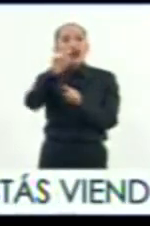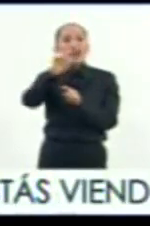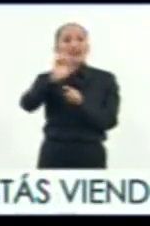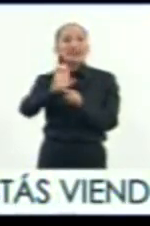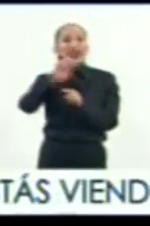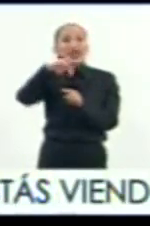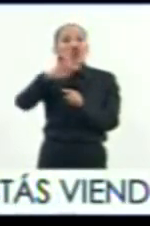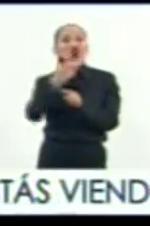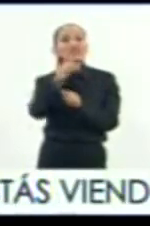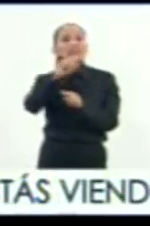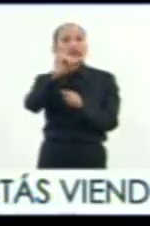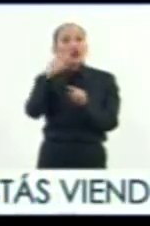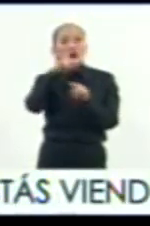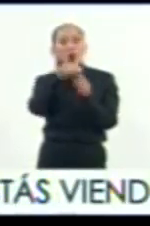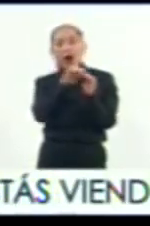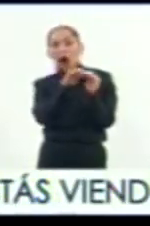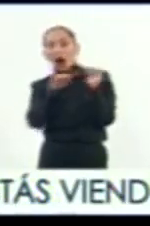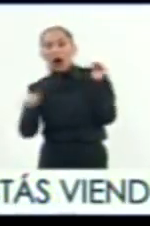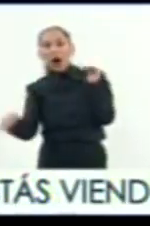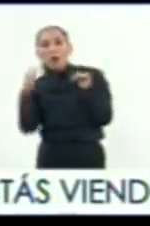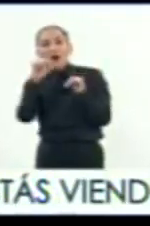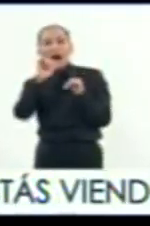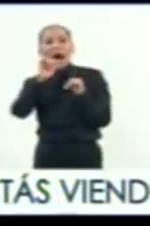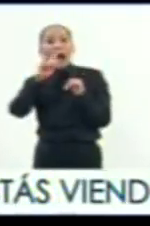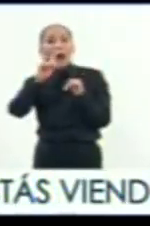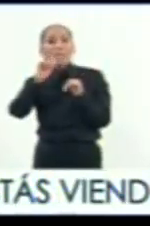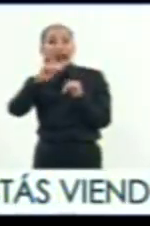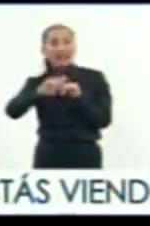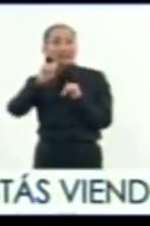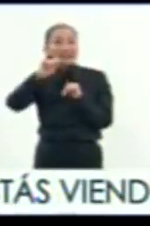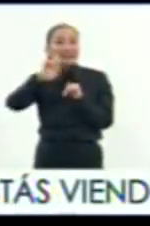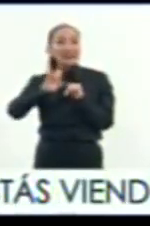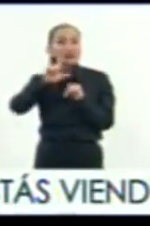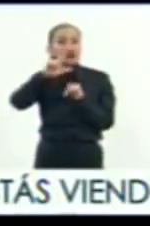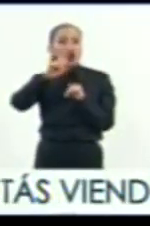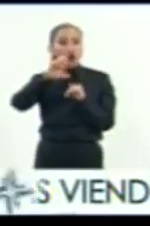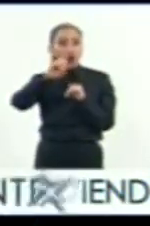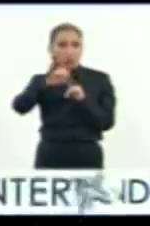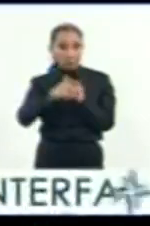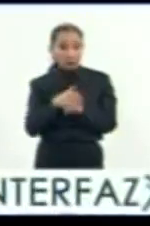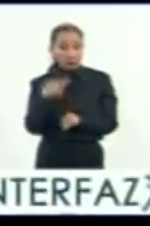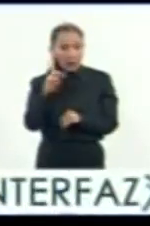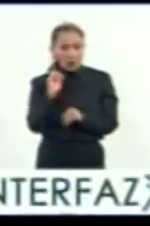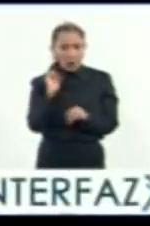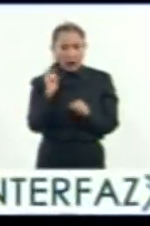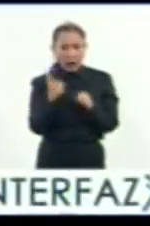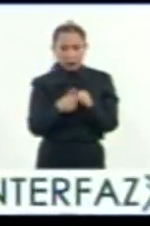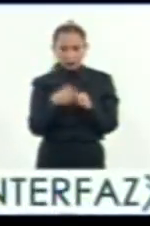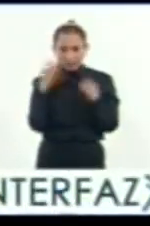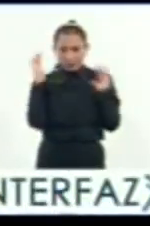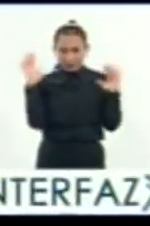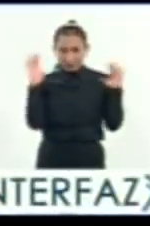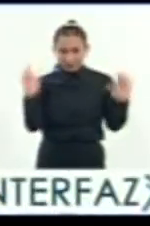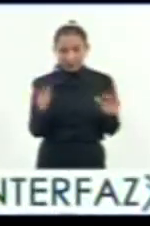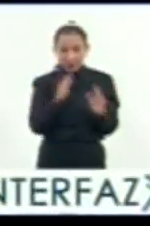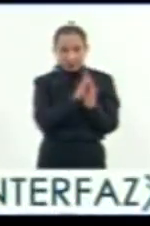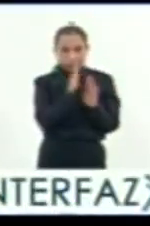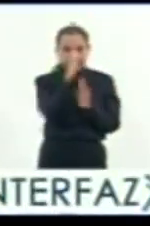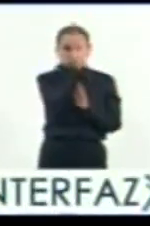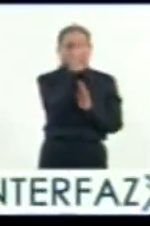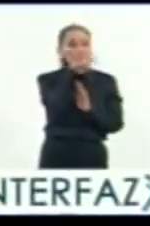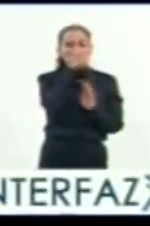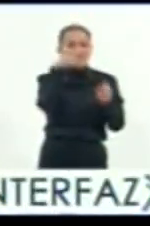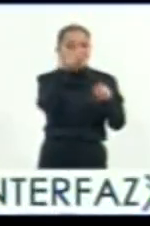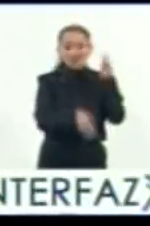parte más baja y más plana, que será por el rumbo de Apan, por Texcoco. Sin embargo, algo fantástico. Rompe la ruta de